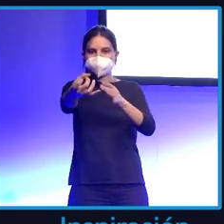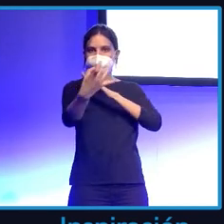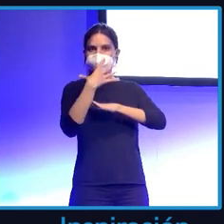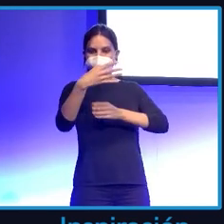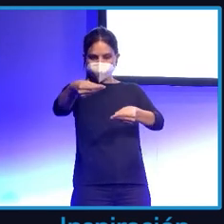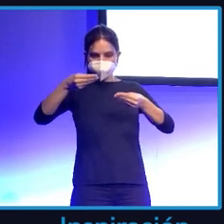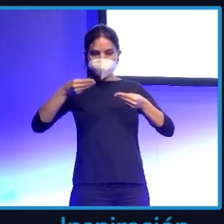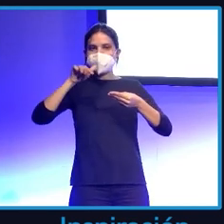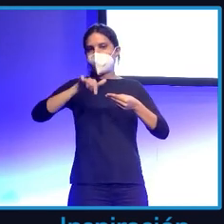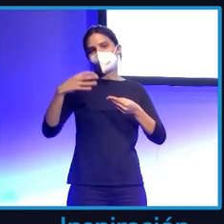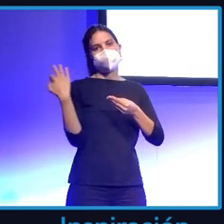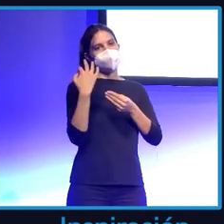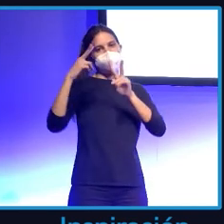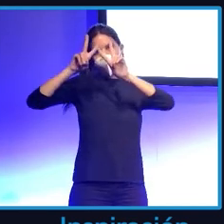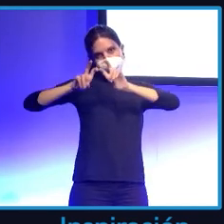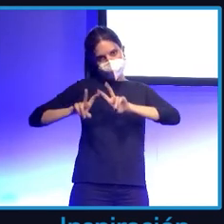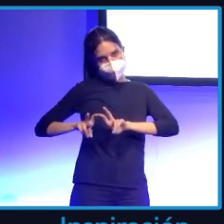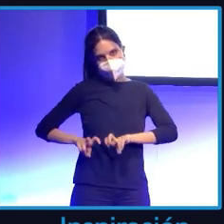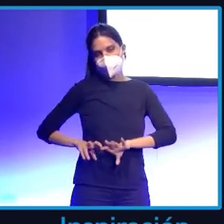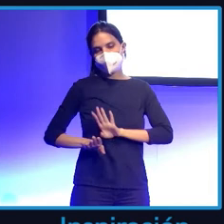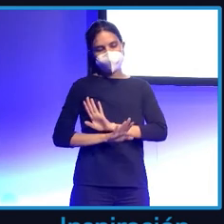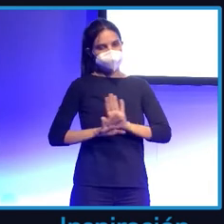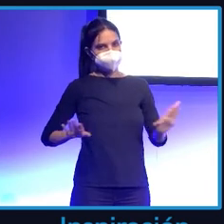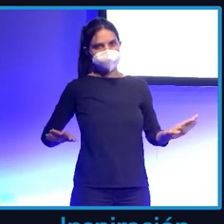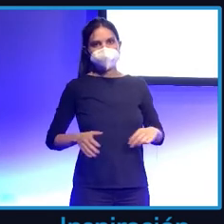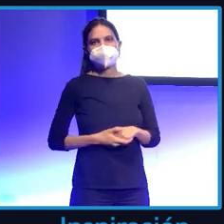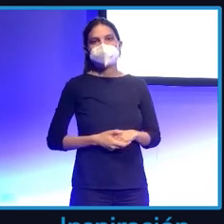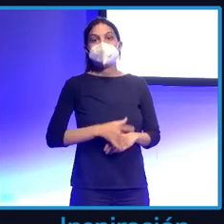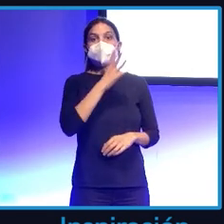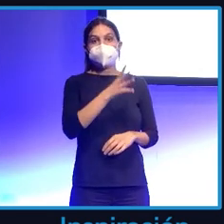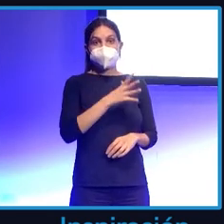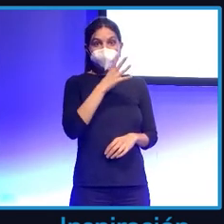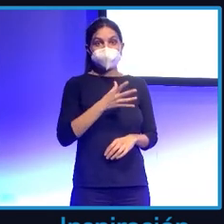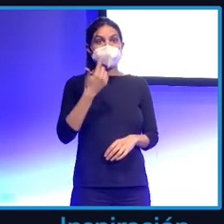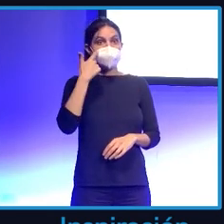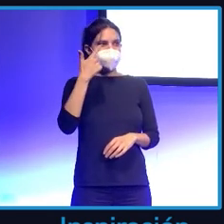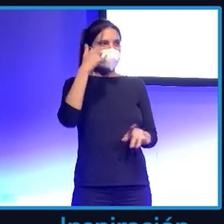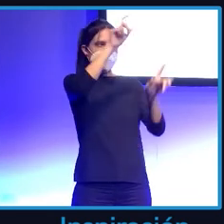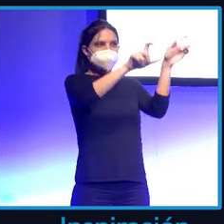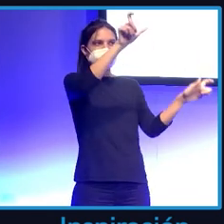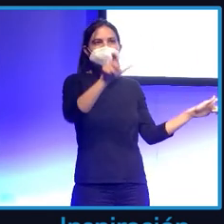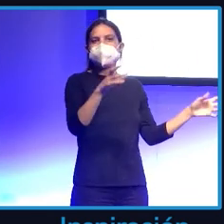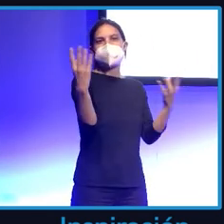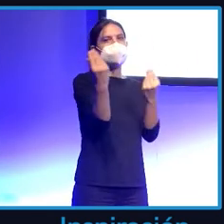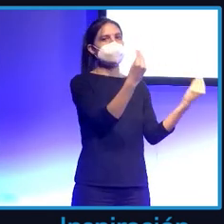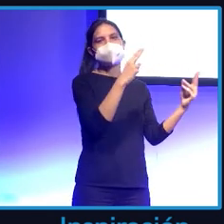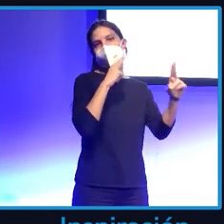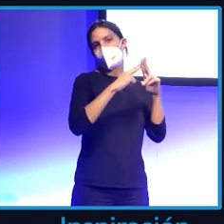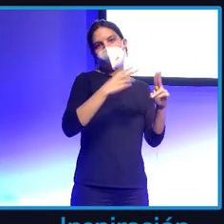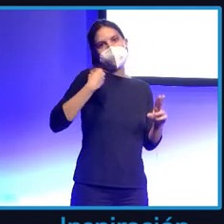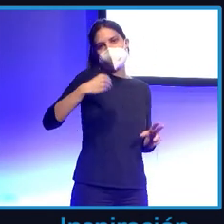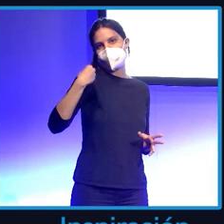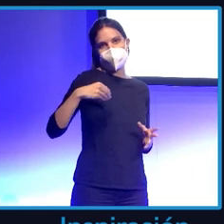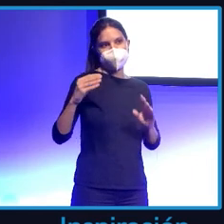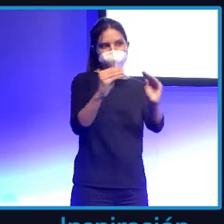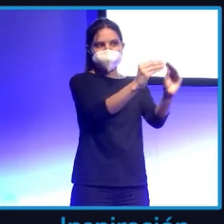analizarlo. Esto no es tan fácil de usar. ¿Por qué? Porque hay muchísimas personas que se llaman igual. Entonces, vamos